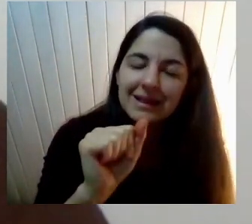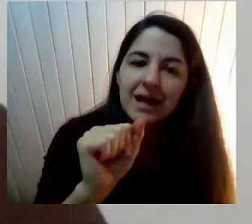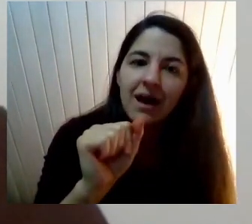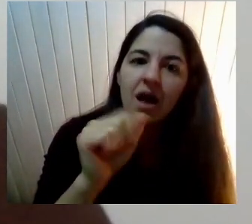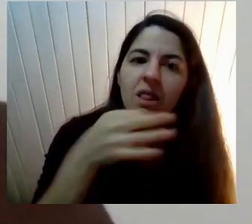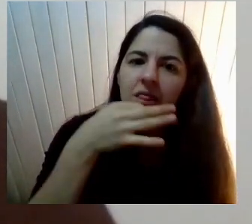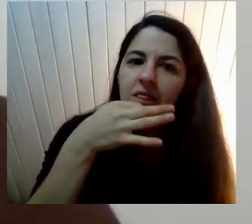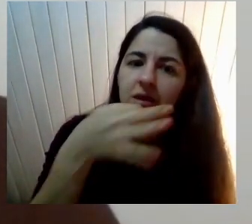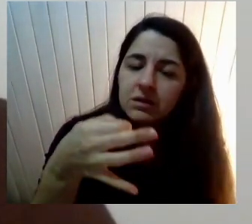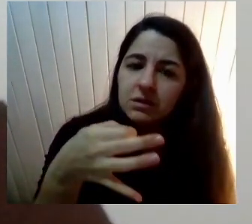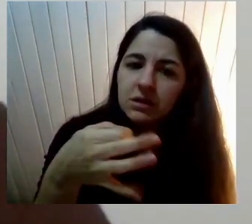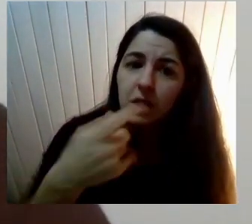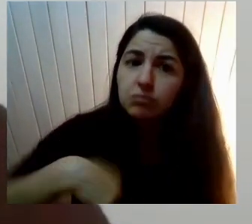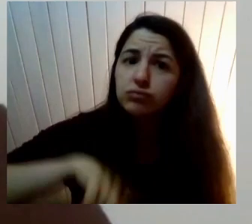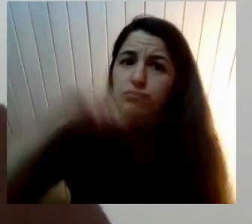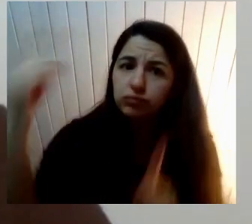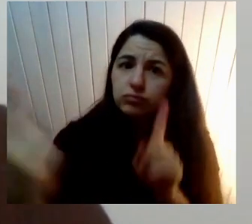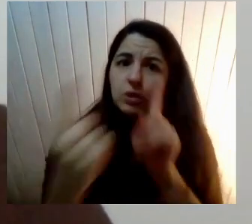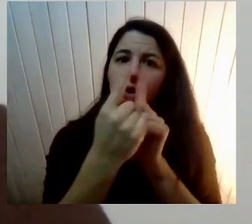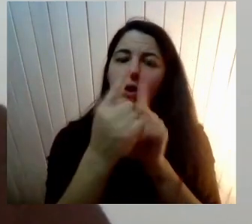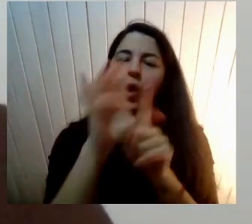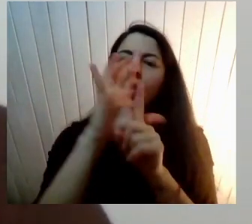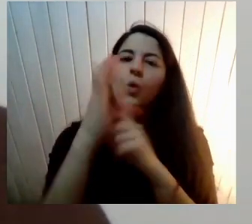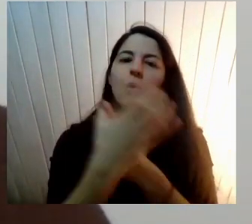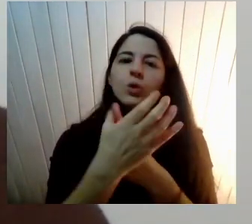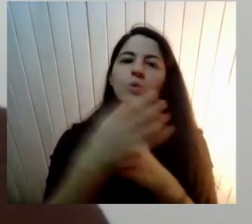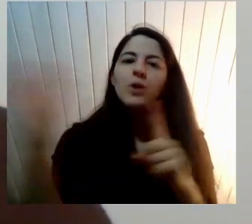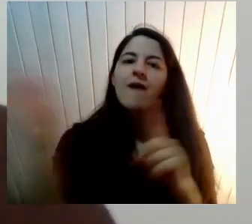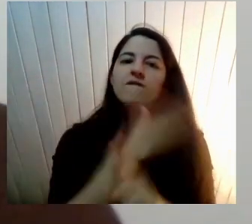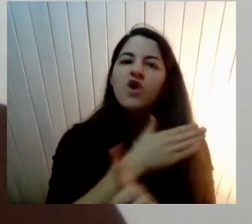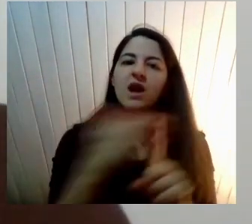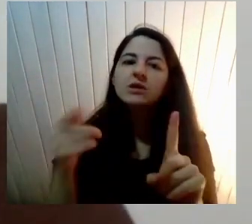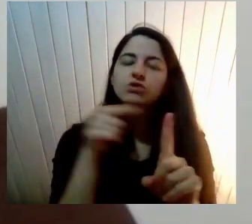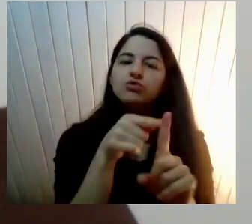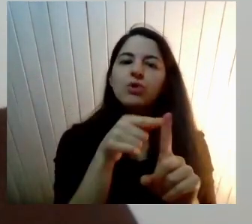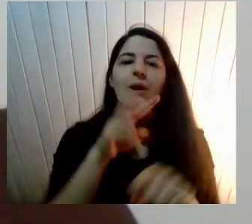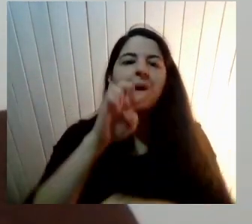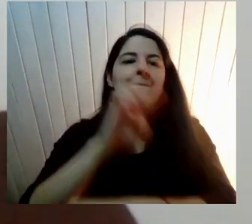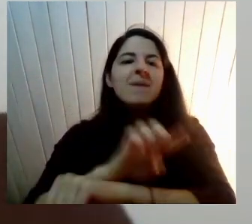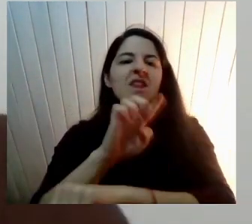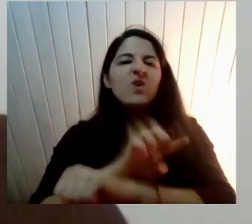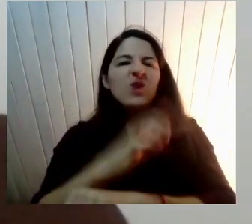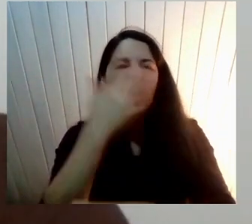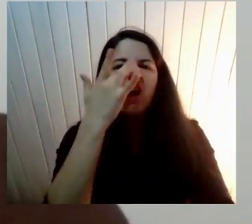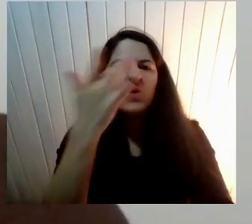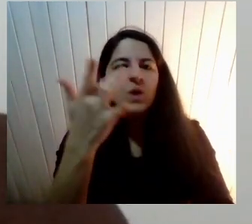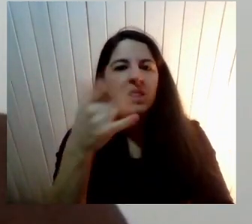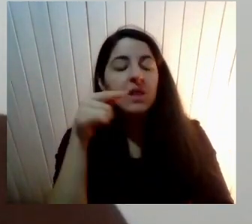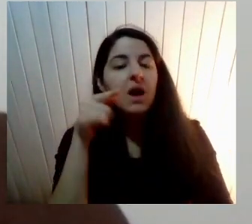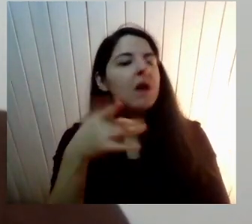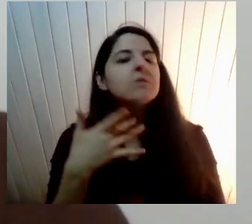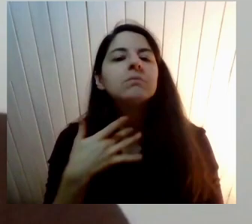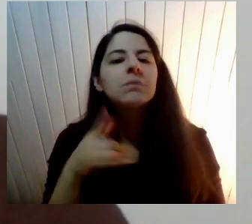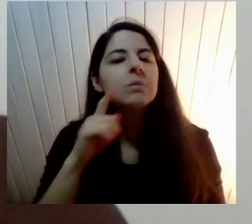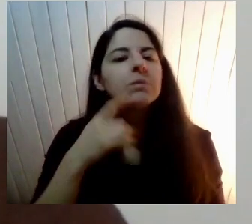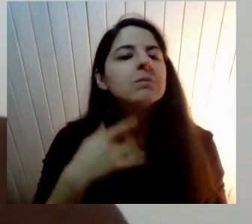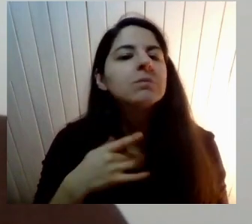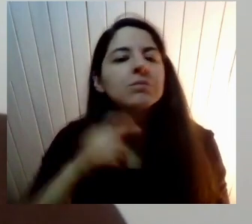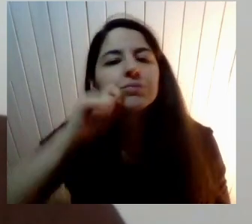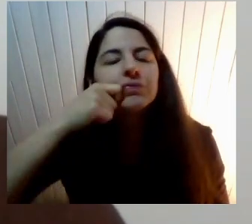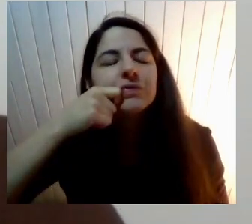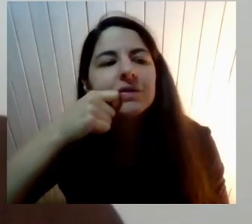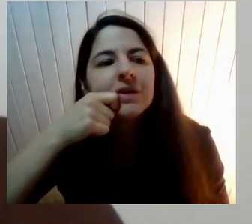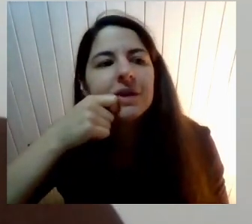Frente a una cultura De la violación Que es la pedagogía De la crueldad Que está constantemente Cierto Marcada por los medios De